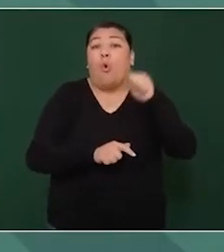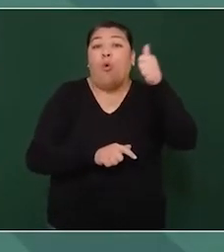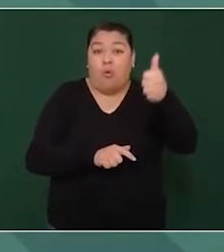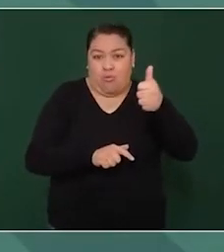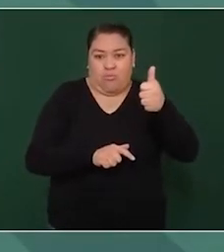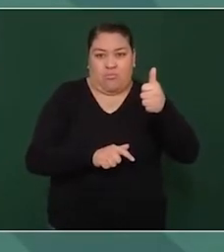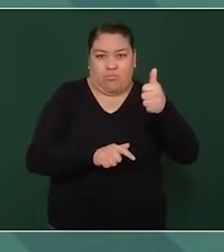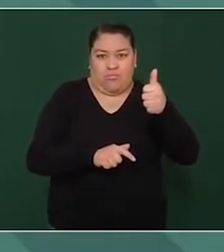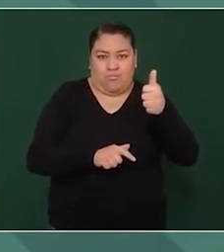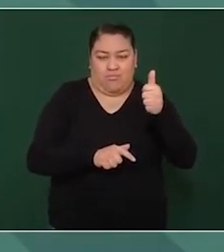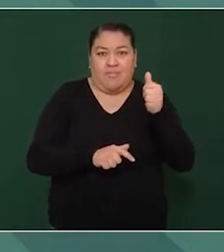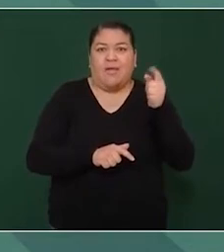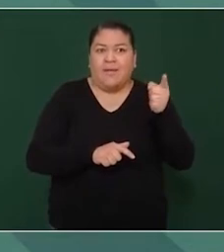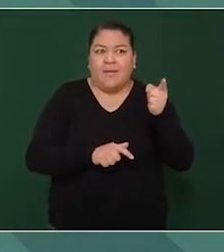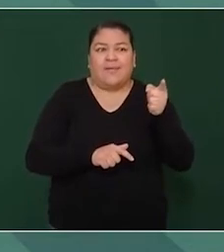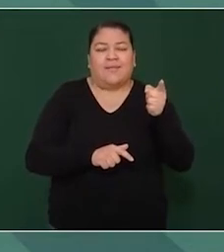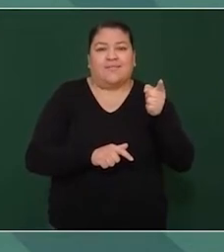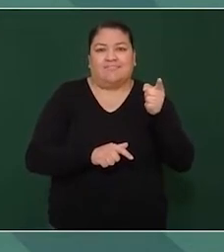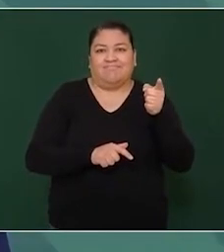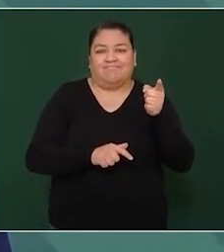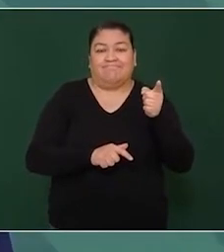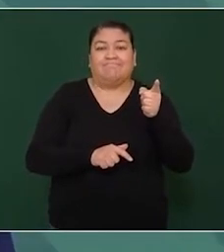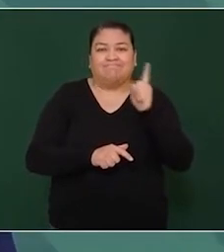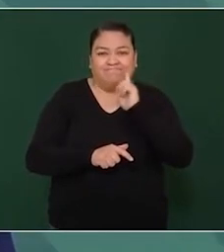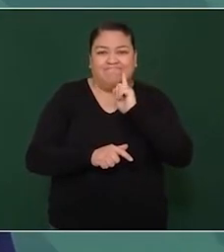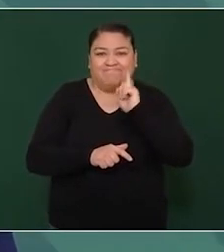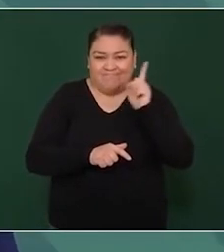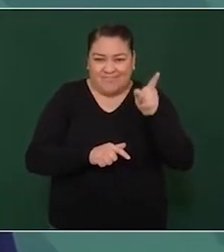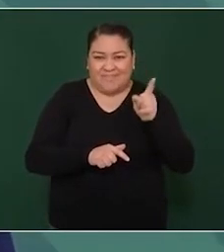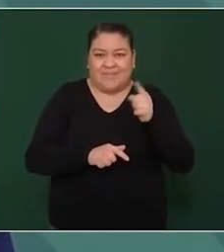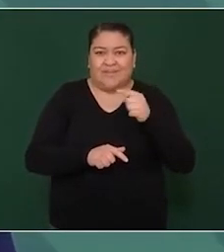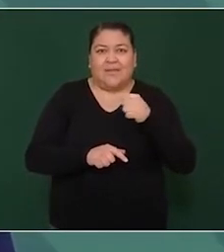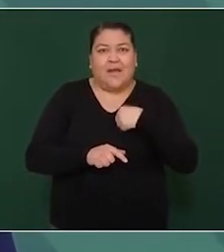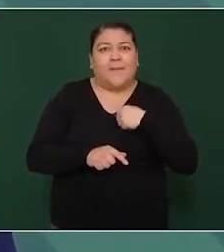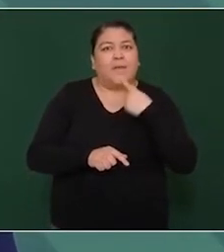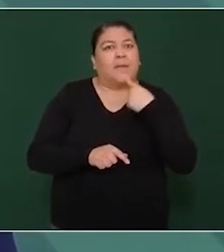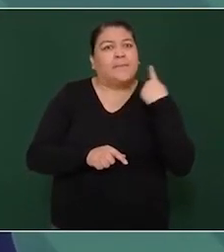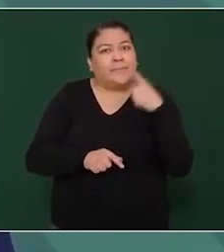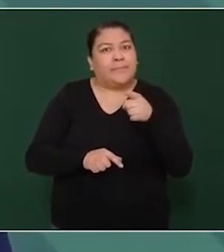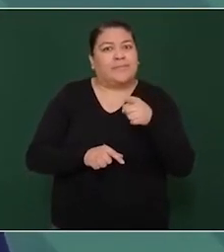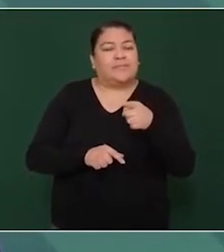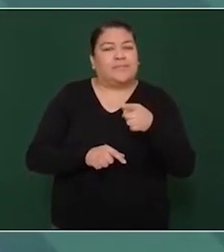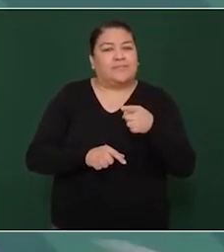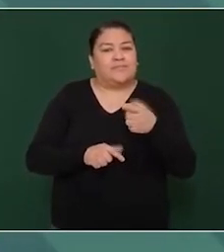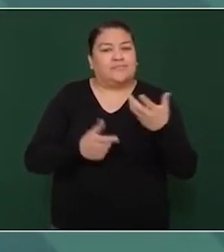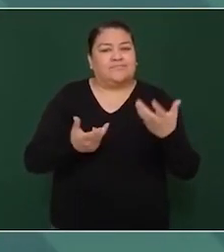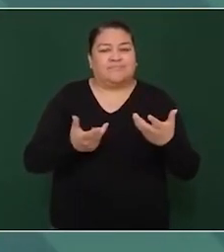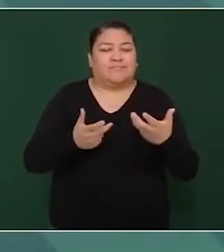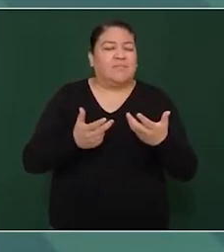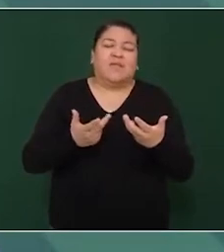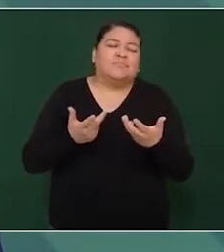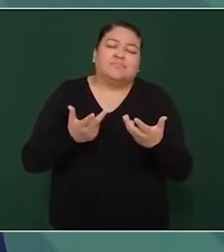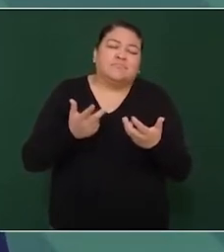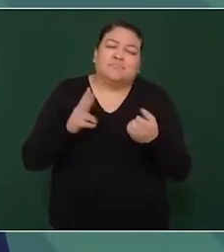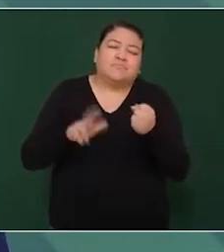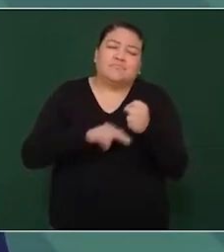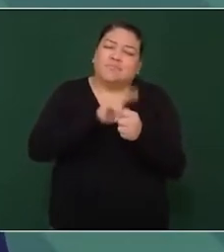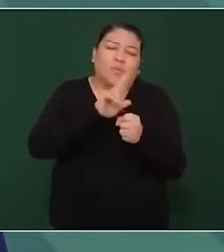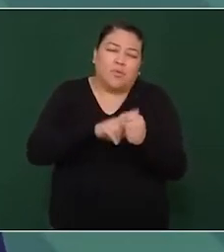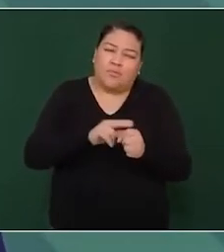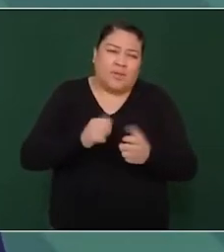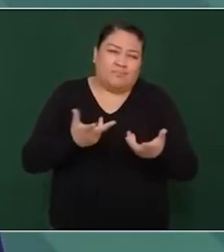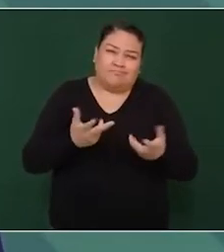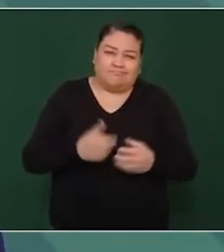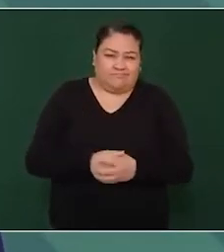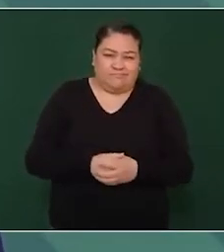me denunció, es normal. Otra,